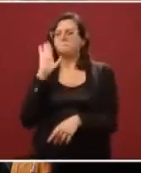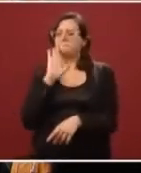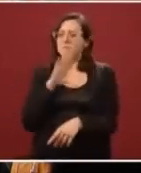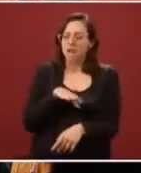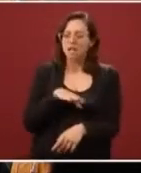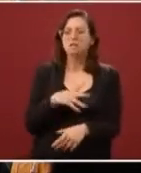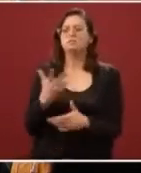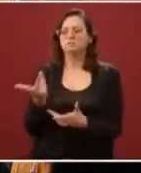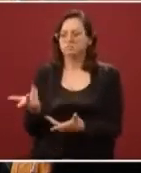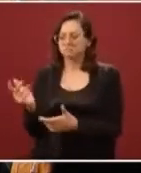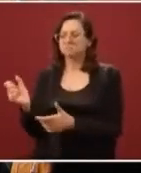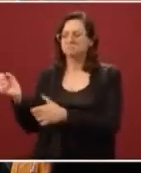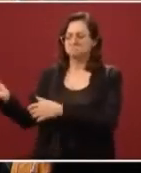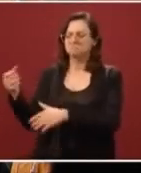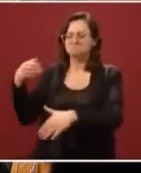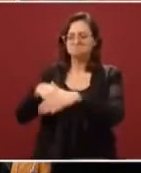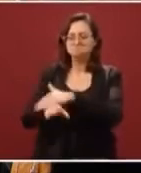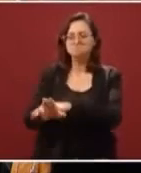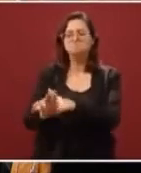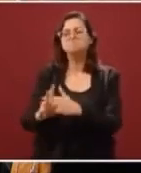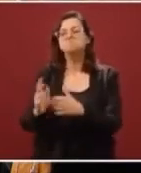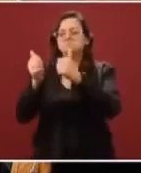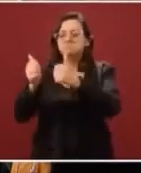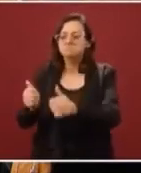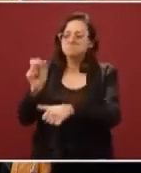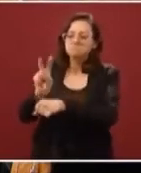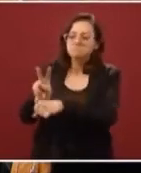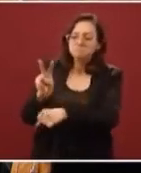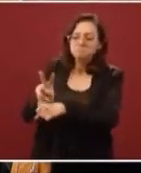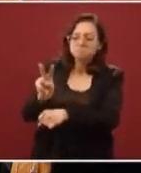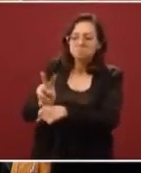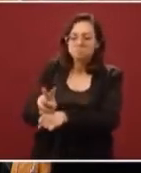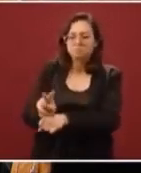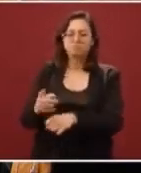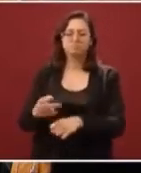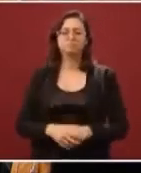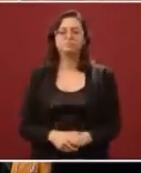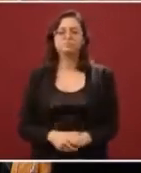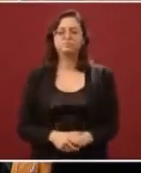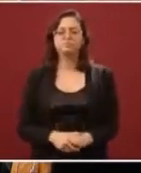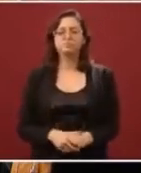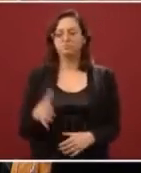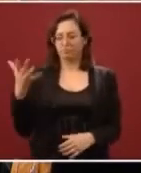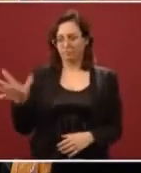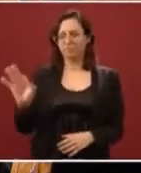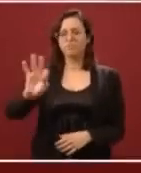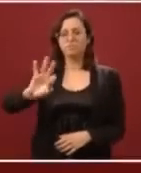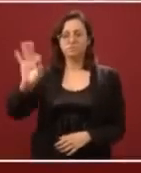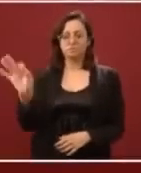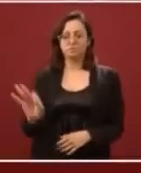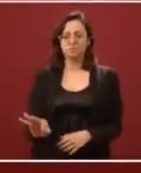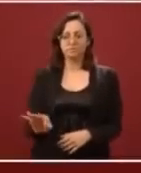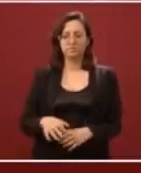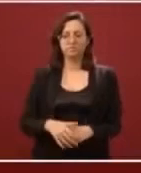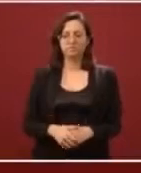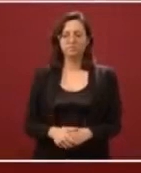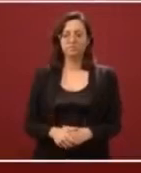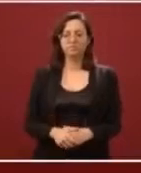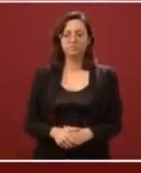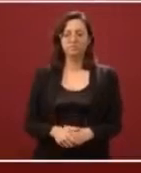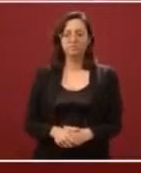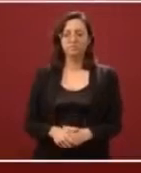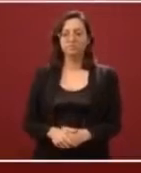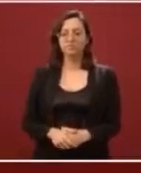prefieren ponerlos en observación y de ahí que podemos tener un poco esta tasa, que es ya un poco diferente a lo que